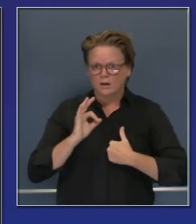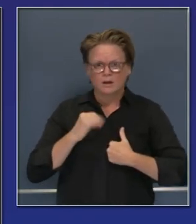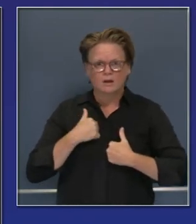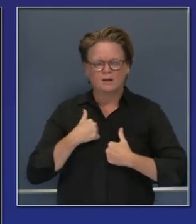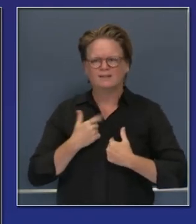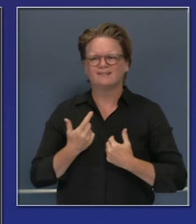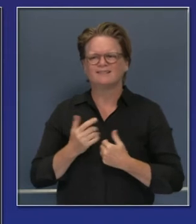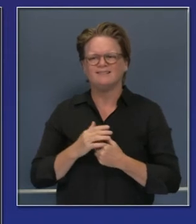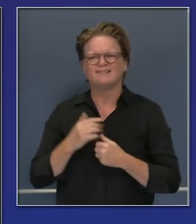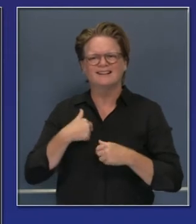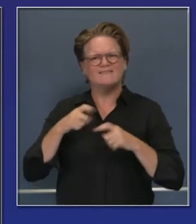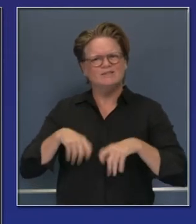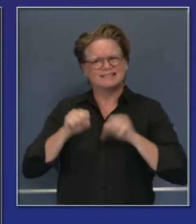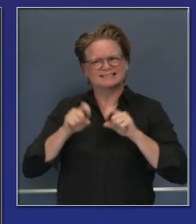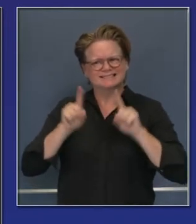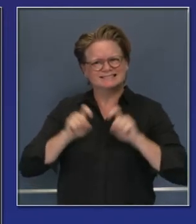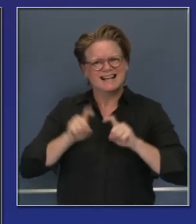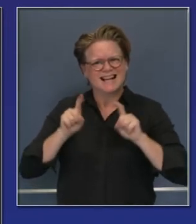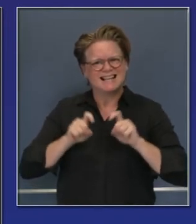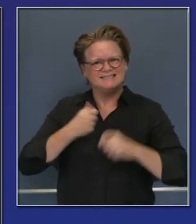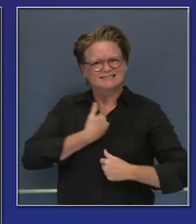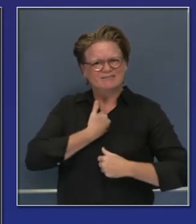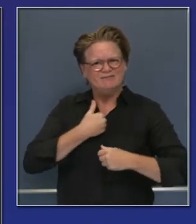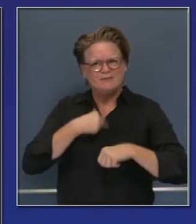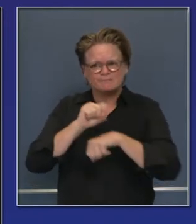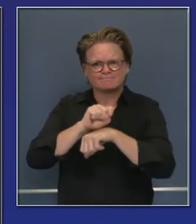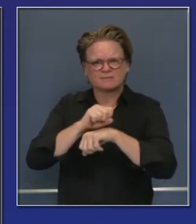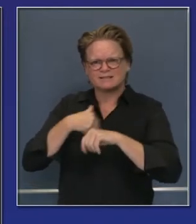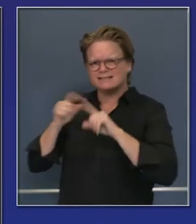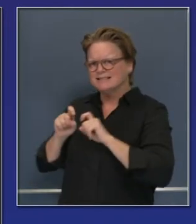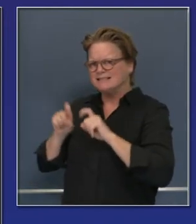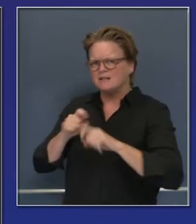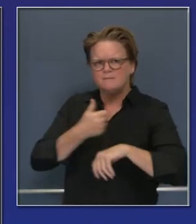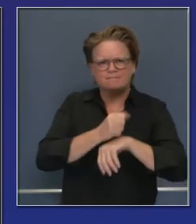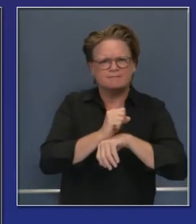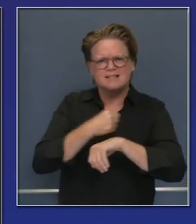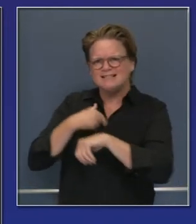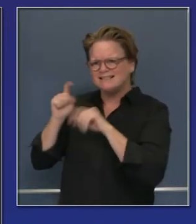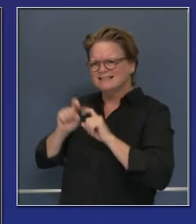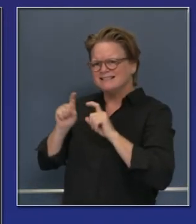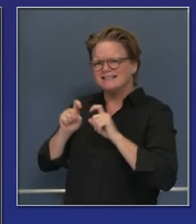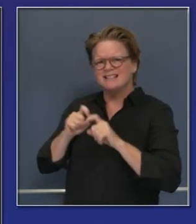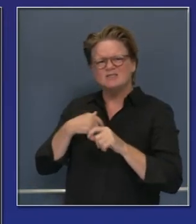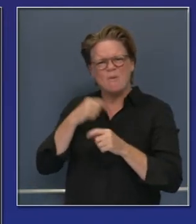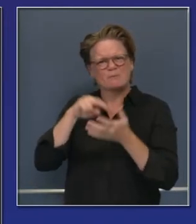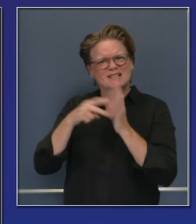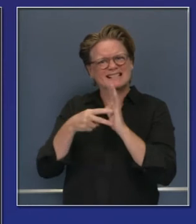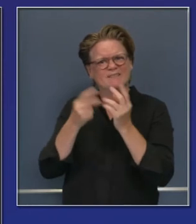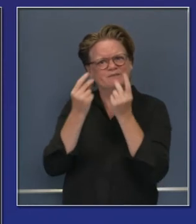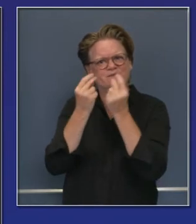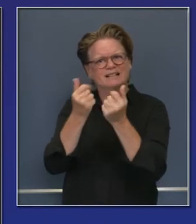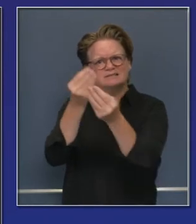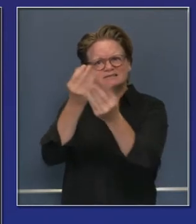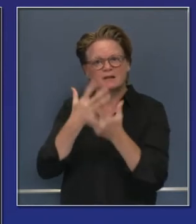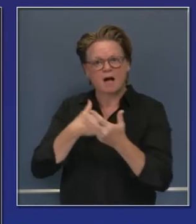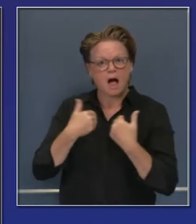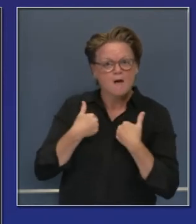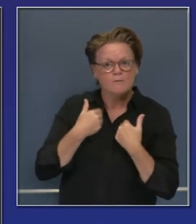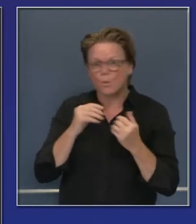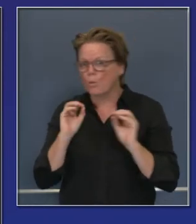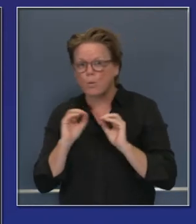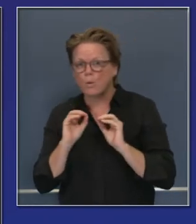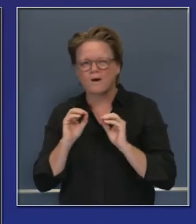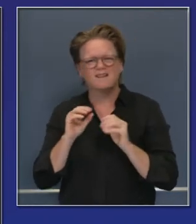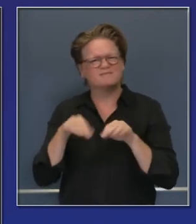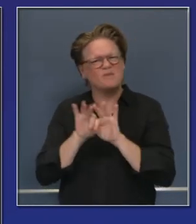de una mayor capacidad de pruebas diagnósticas, eso es crítico. Poder usar a California y